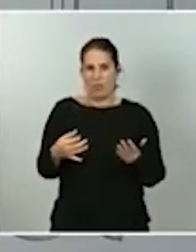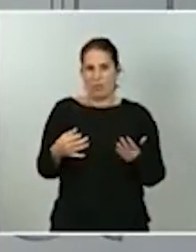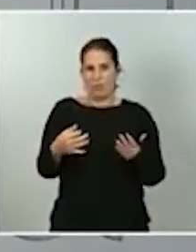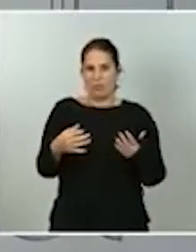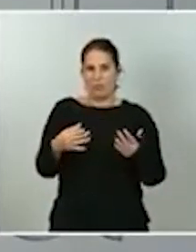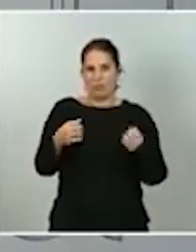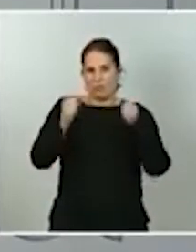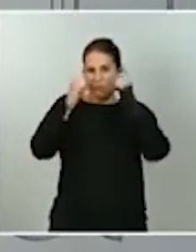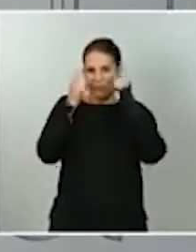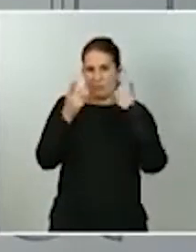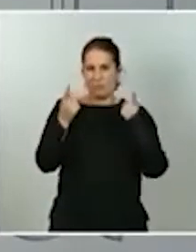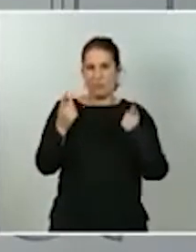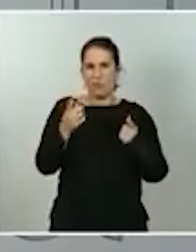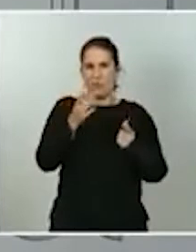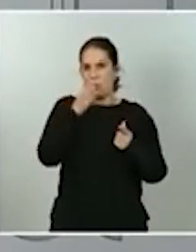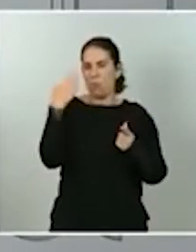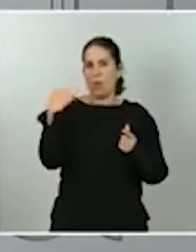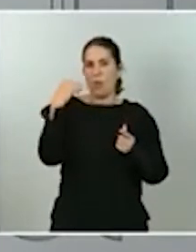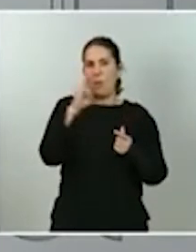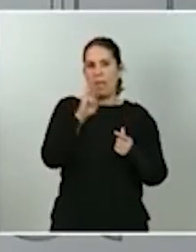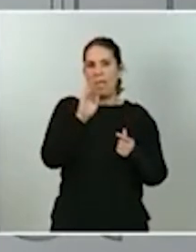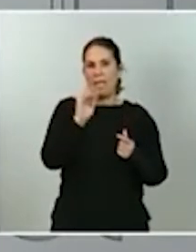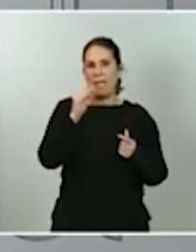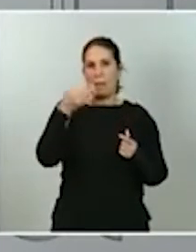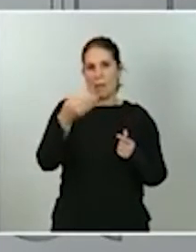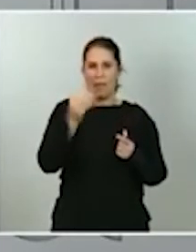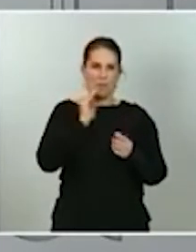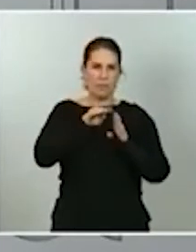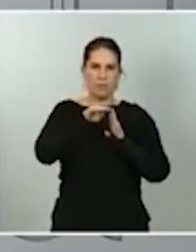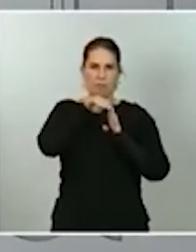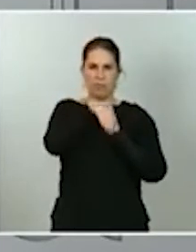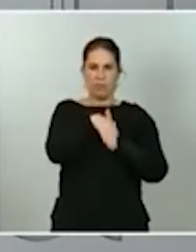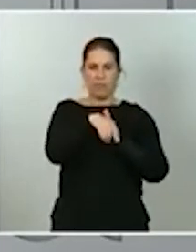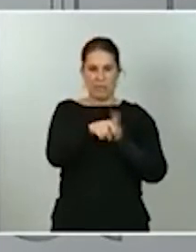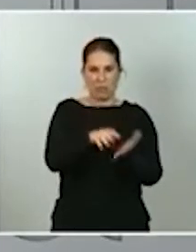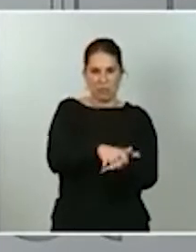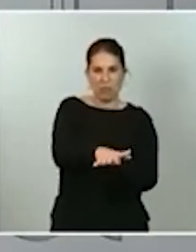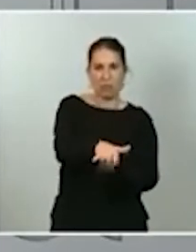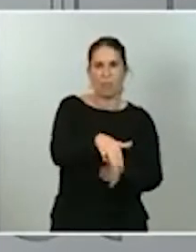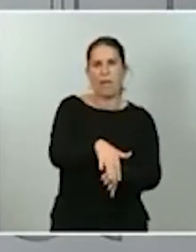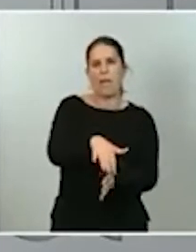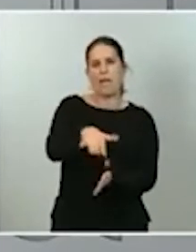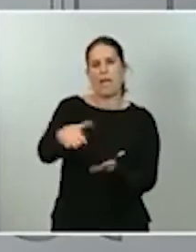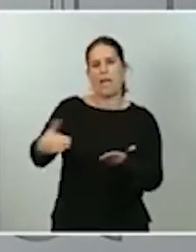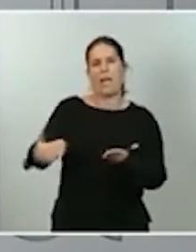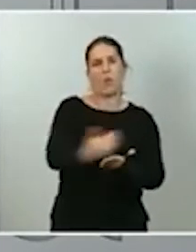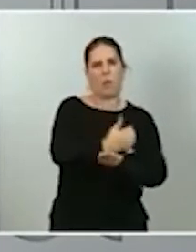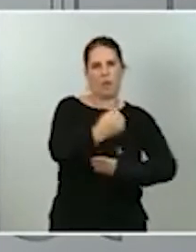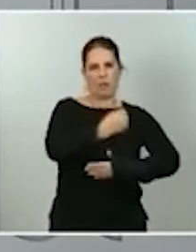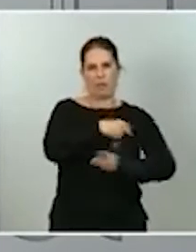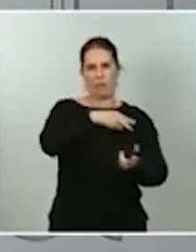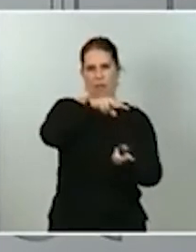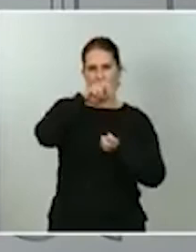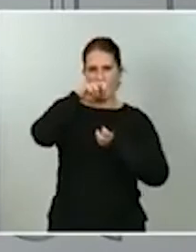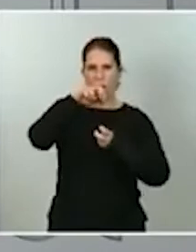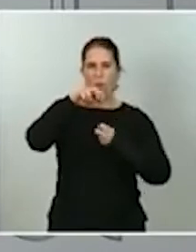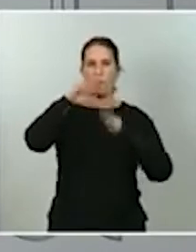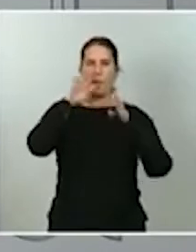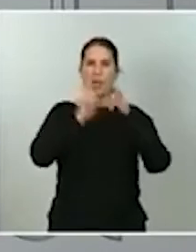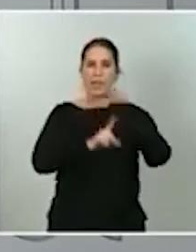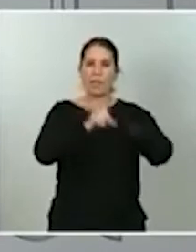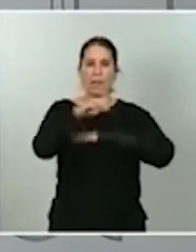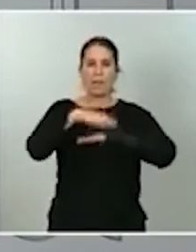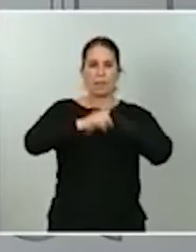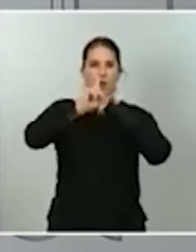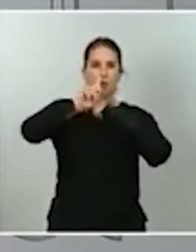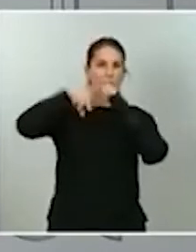que ha tenido el PIB y, por tanto, el efecto que eso tiene indudable en la recaudación, pero el crecimiento que se proyecta para el año que viene, en